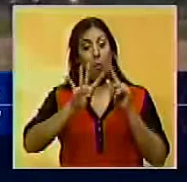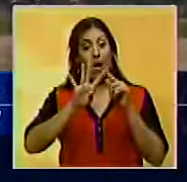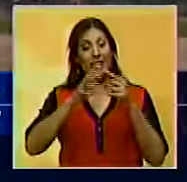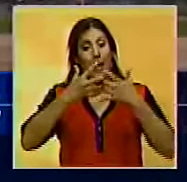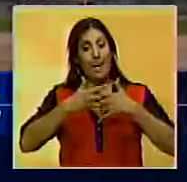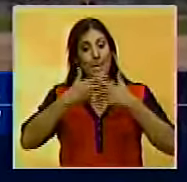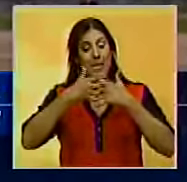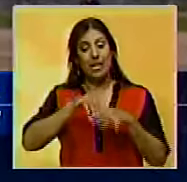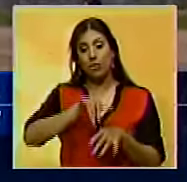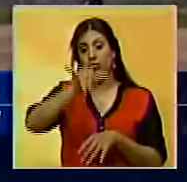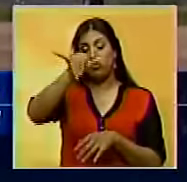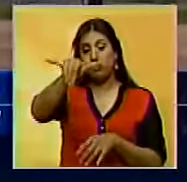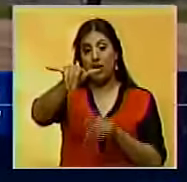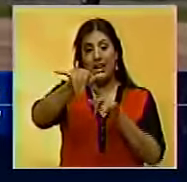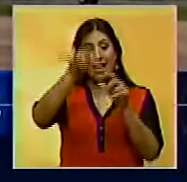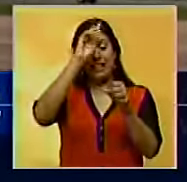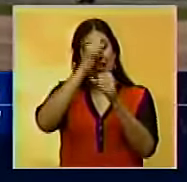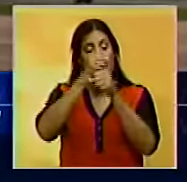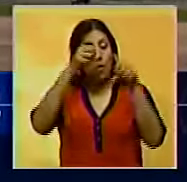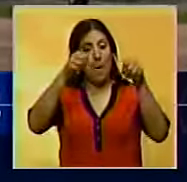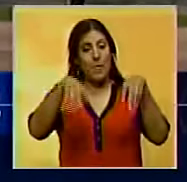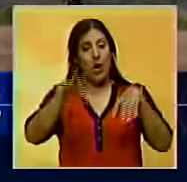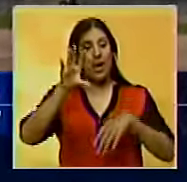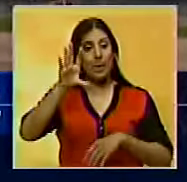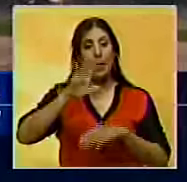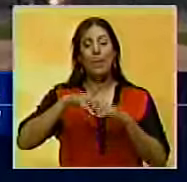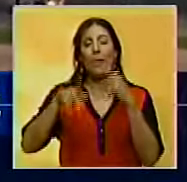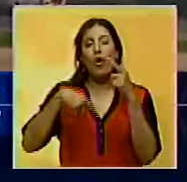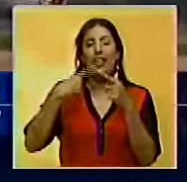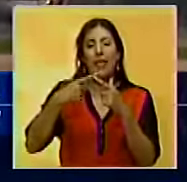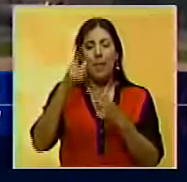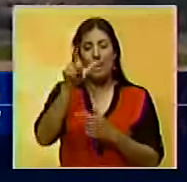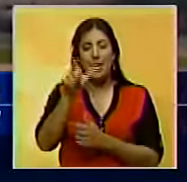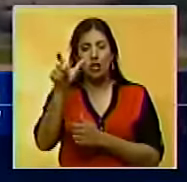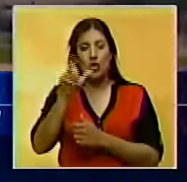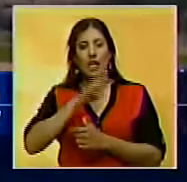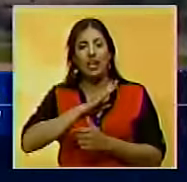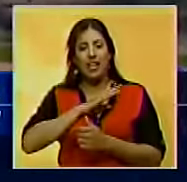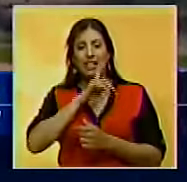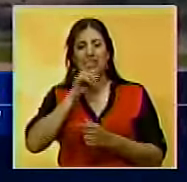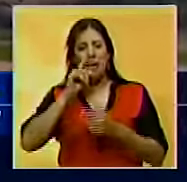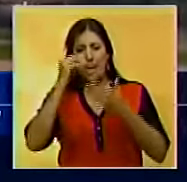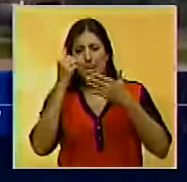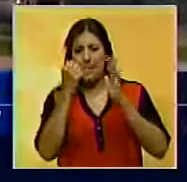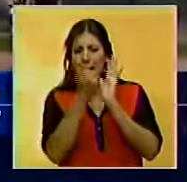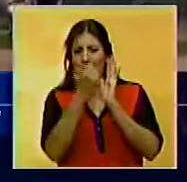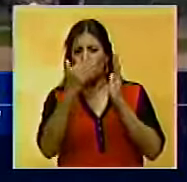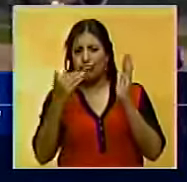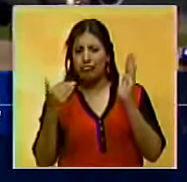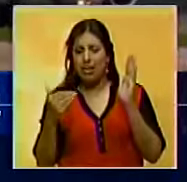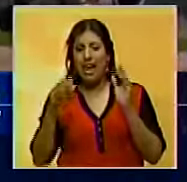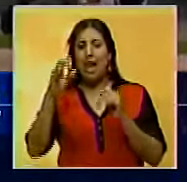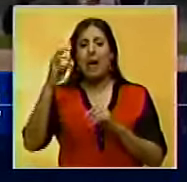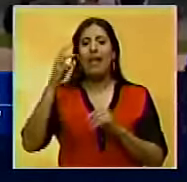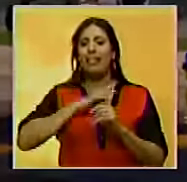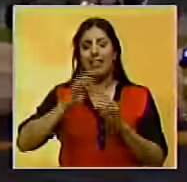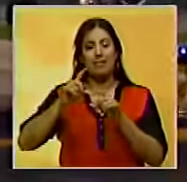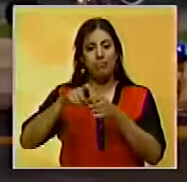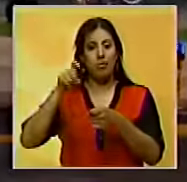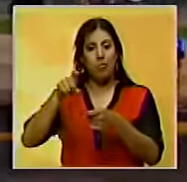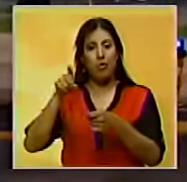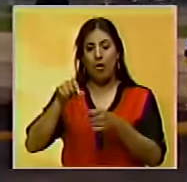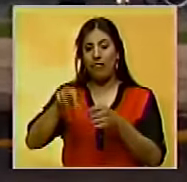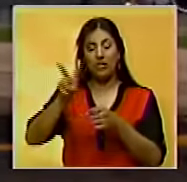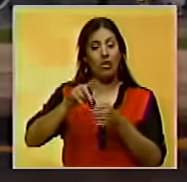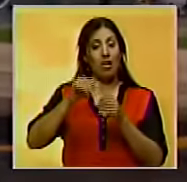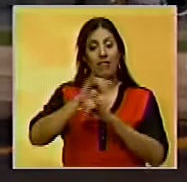empresa aérea que deja de funcionar en nuestro país luego de que sus similares Gol, Lufthansa y Aeroméxico hicieran lo mismo a